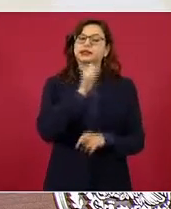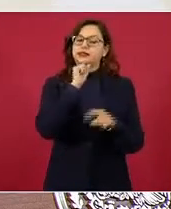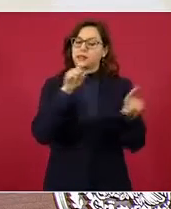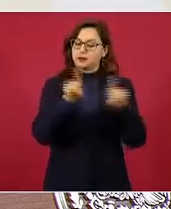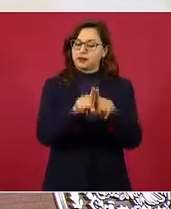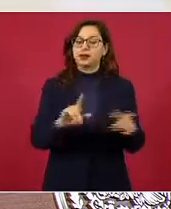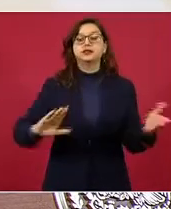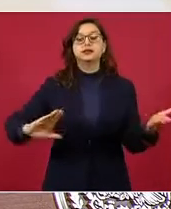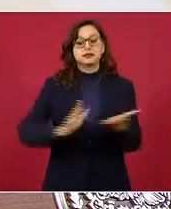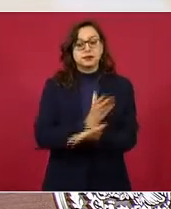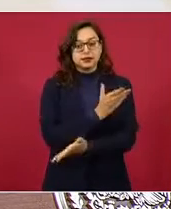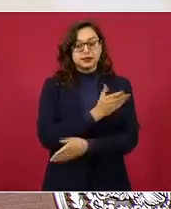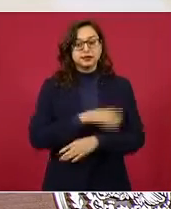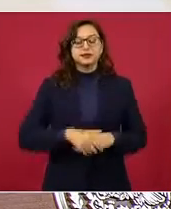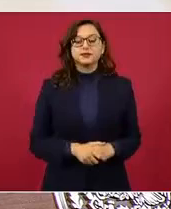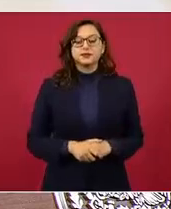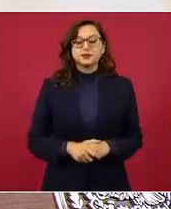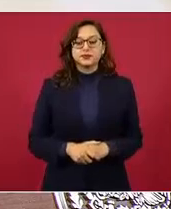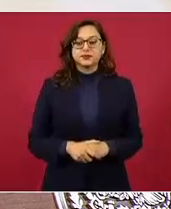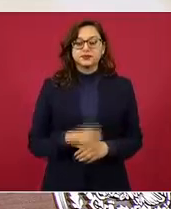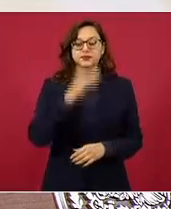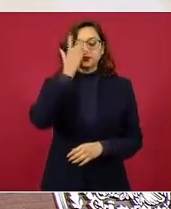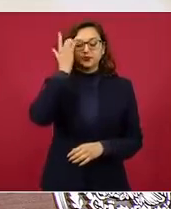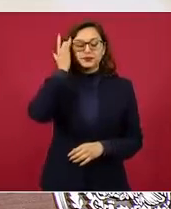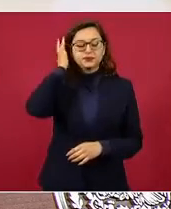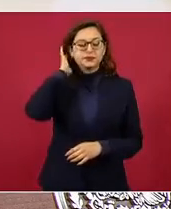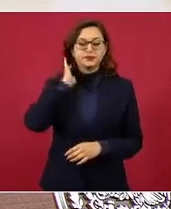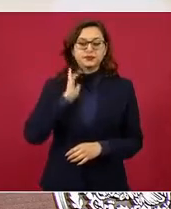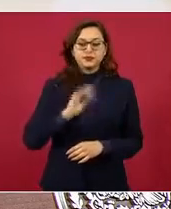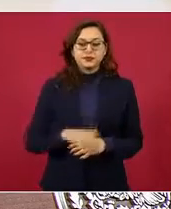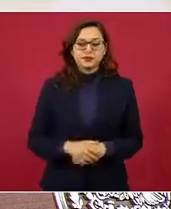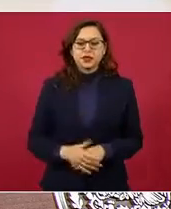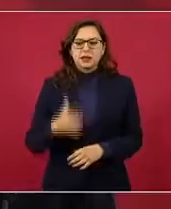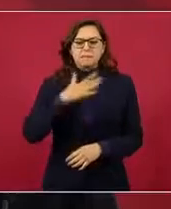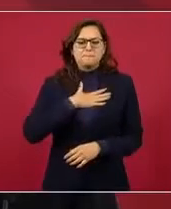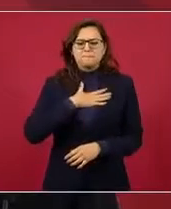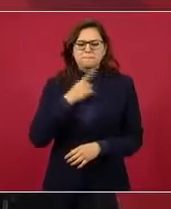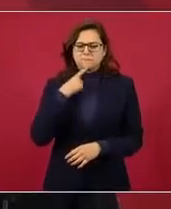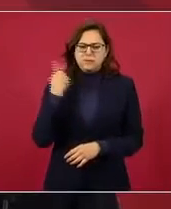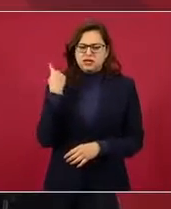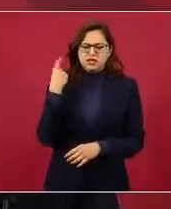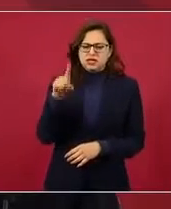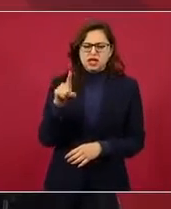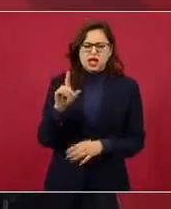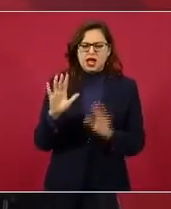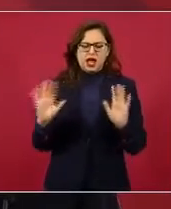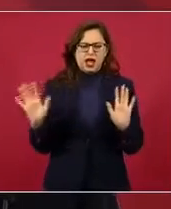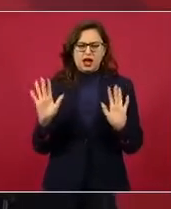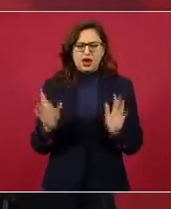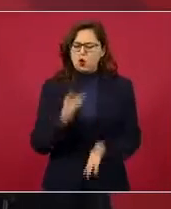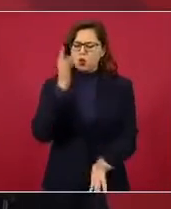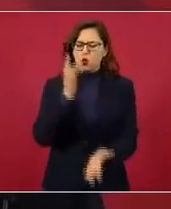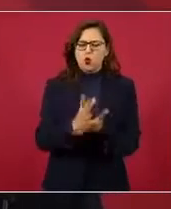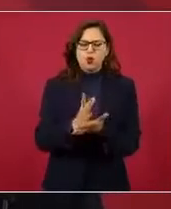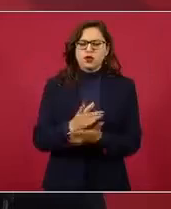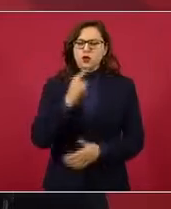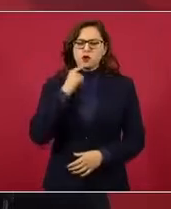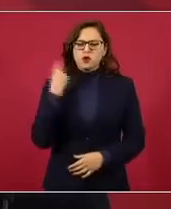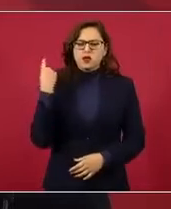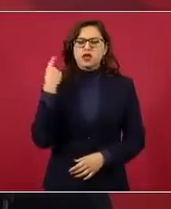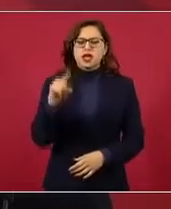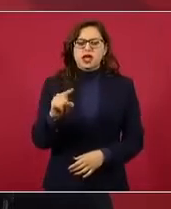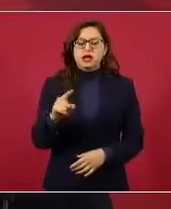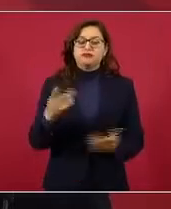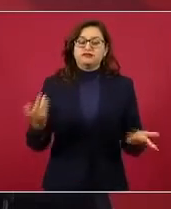queja, el único cuestionamiento es de que se